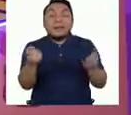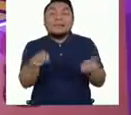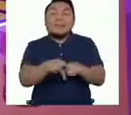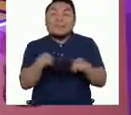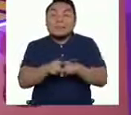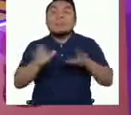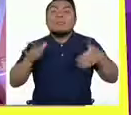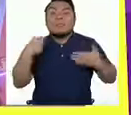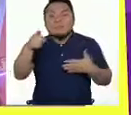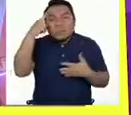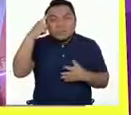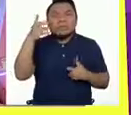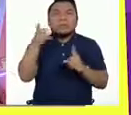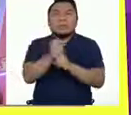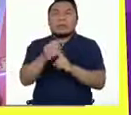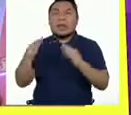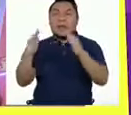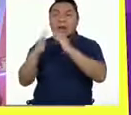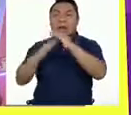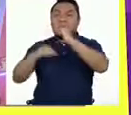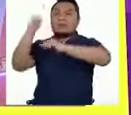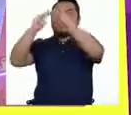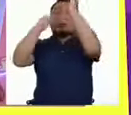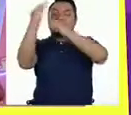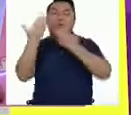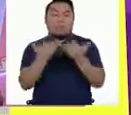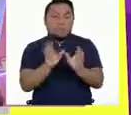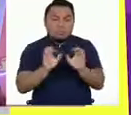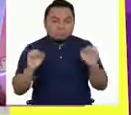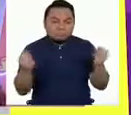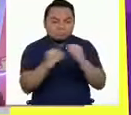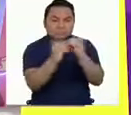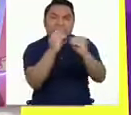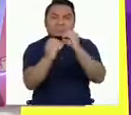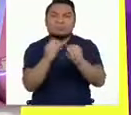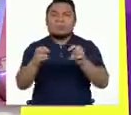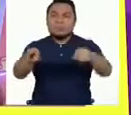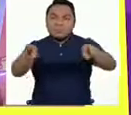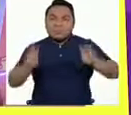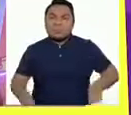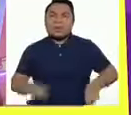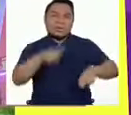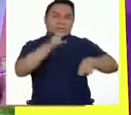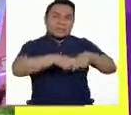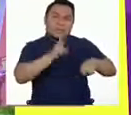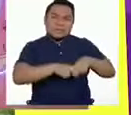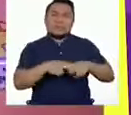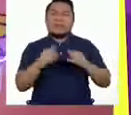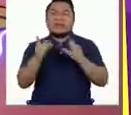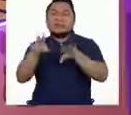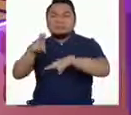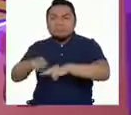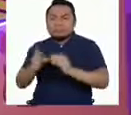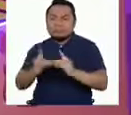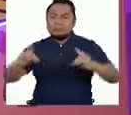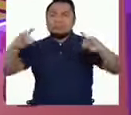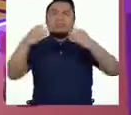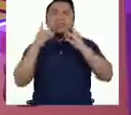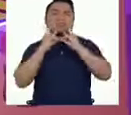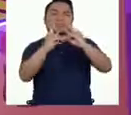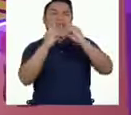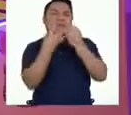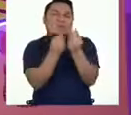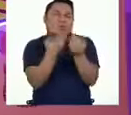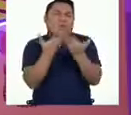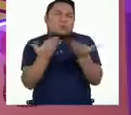con esto podemos lograr hacer casas, adornos para nuestro jardín, muebles, sillas, bancas, trípodes e infinidades